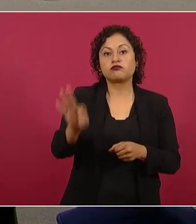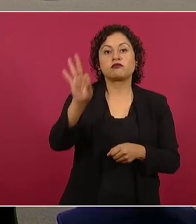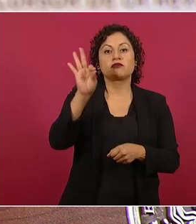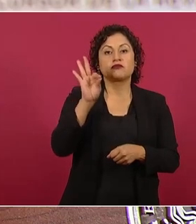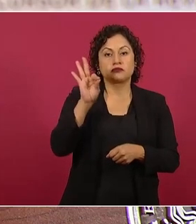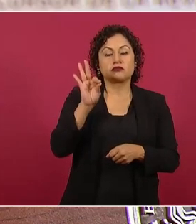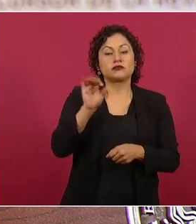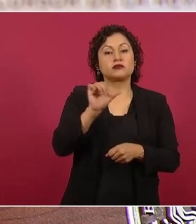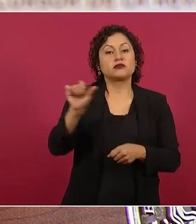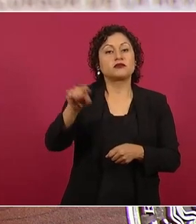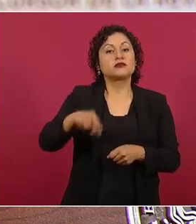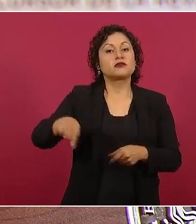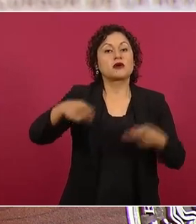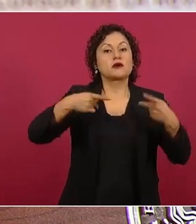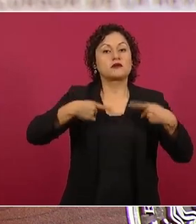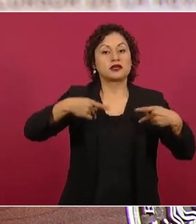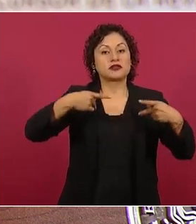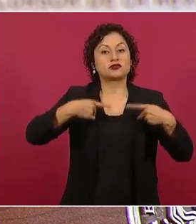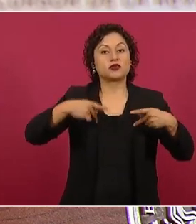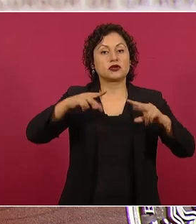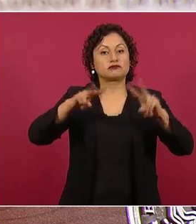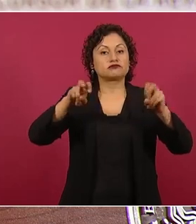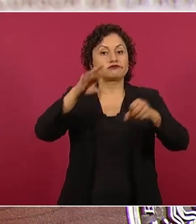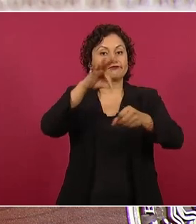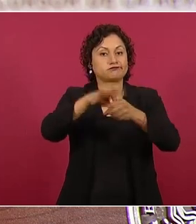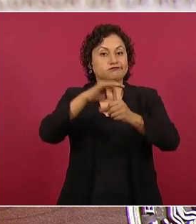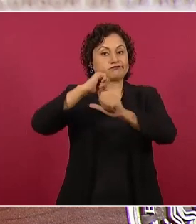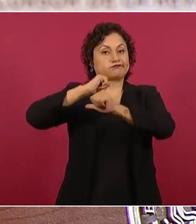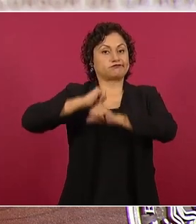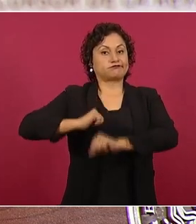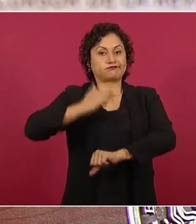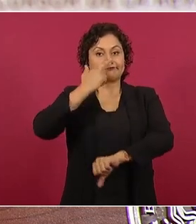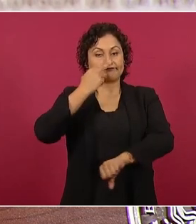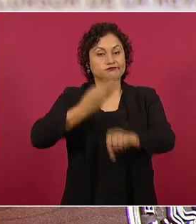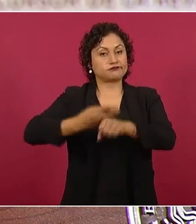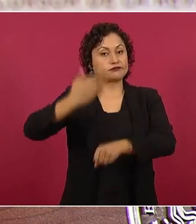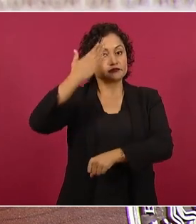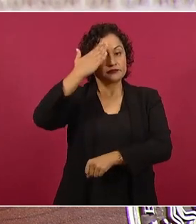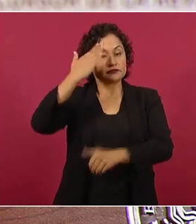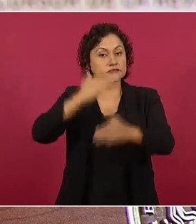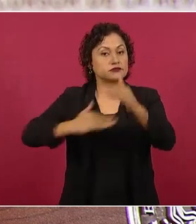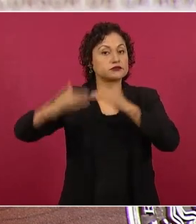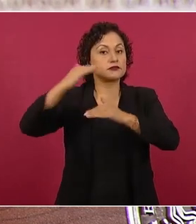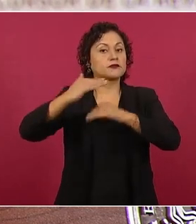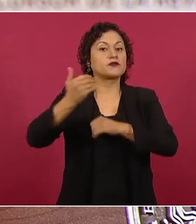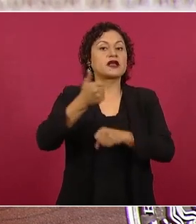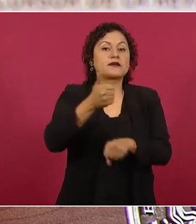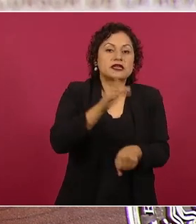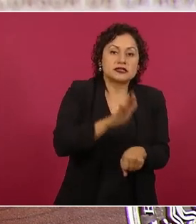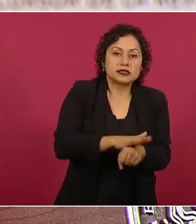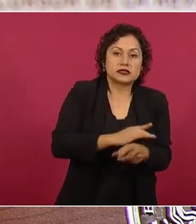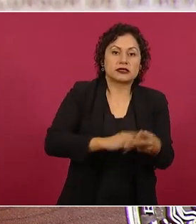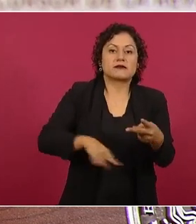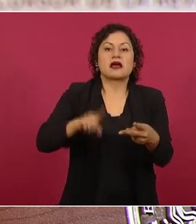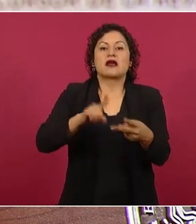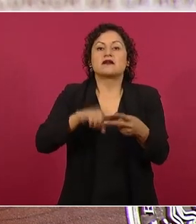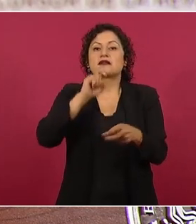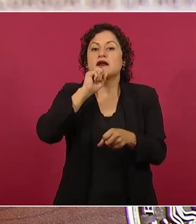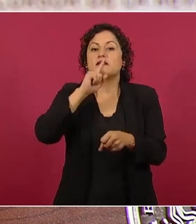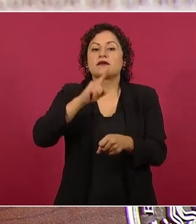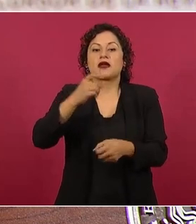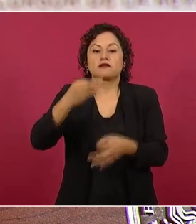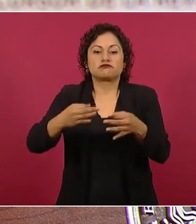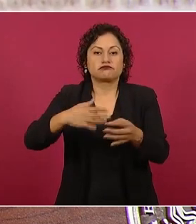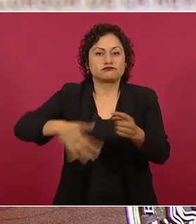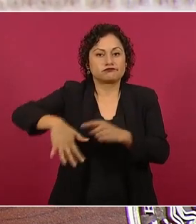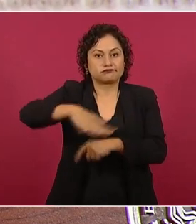las máximas autoridades electorales, administrativas y a las jurisdiccionales a través de la postulación de